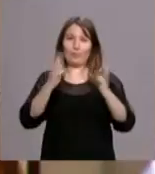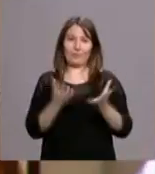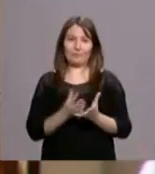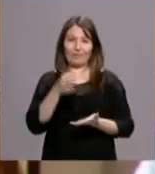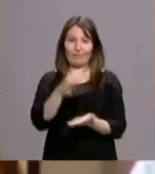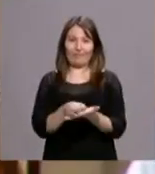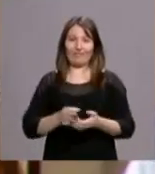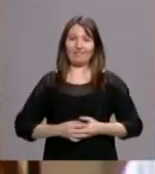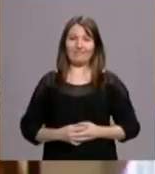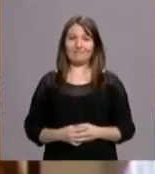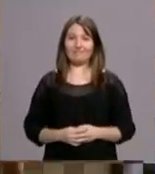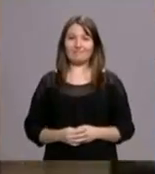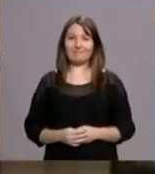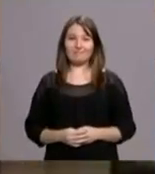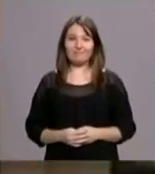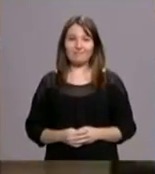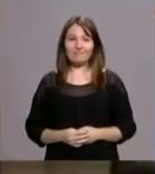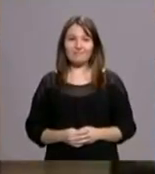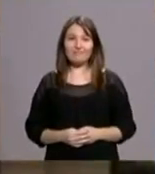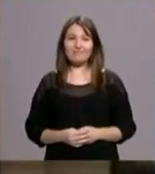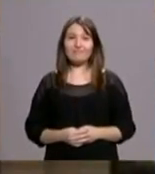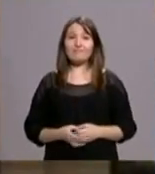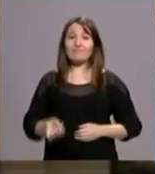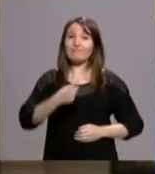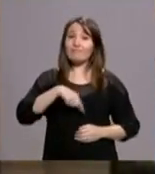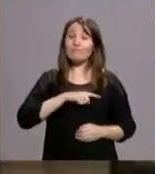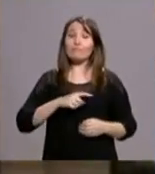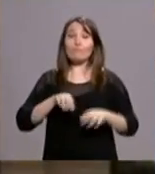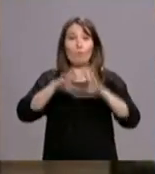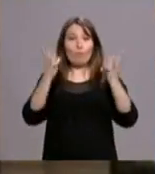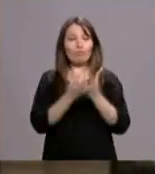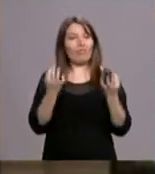El signo de esta vigilia es la Entrar en el mundo para ser luz.